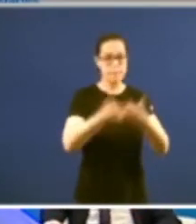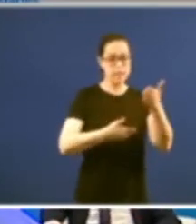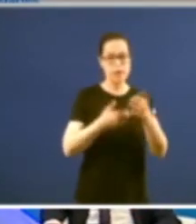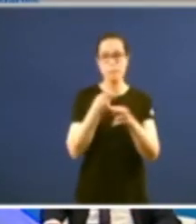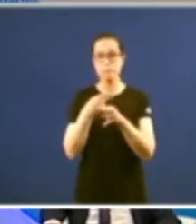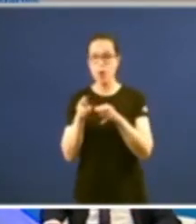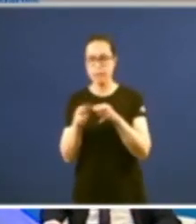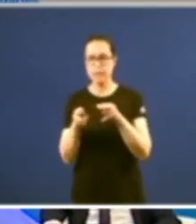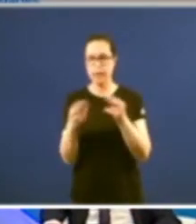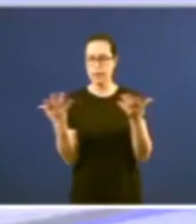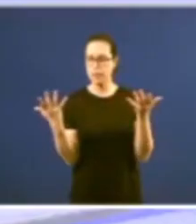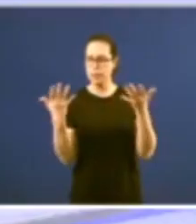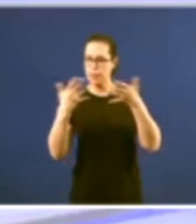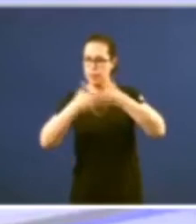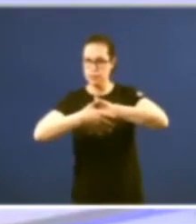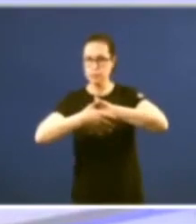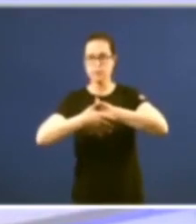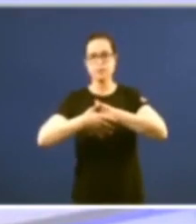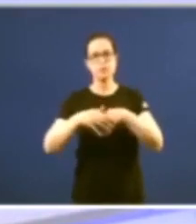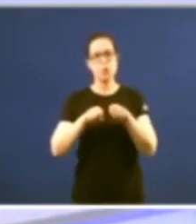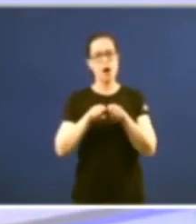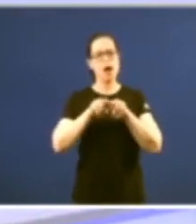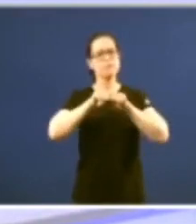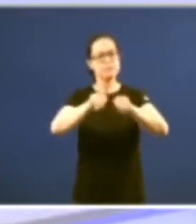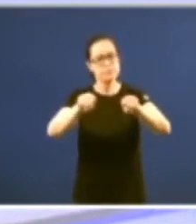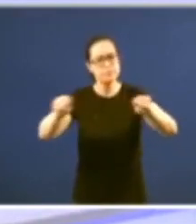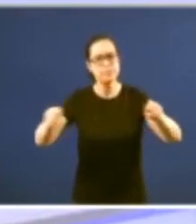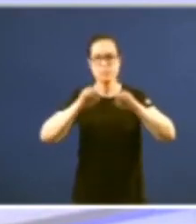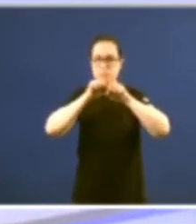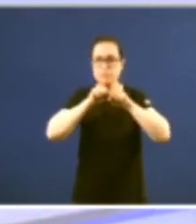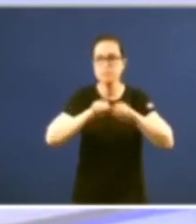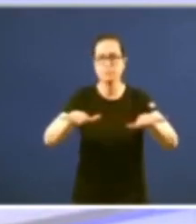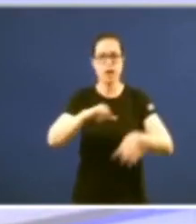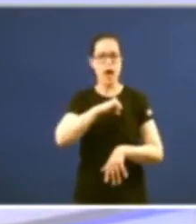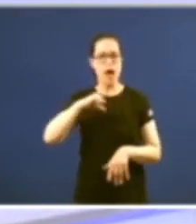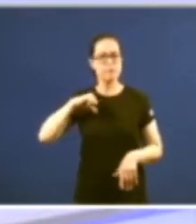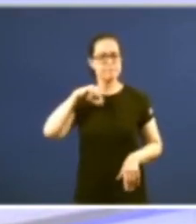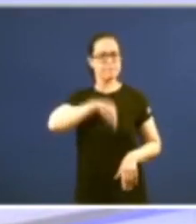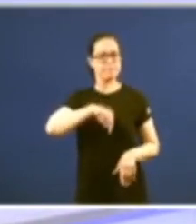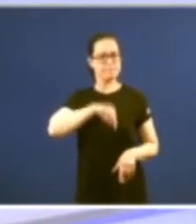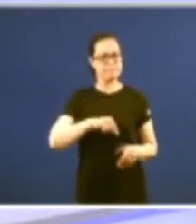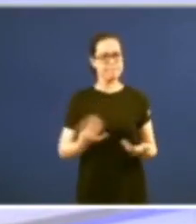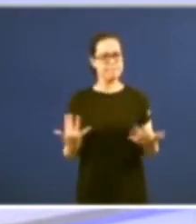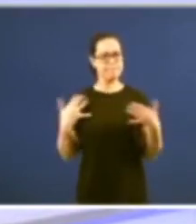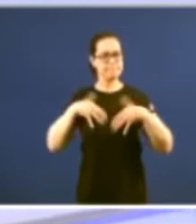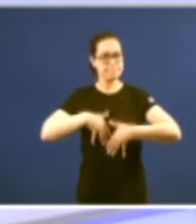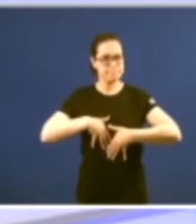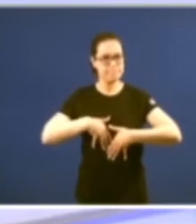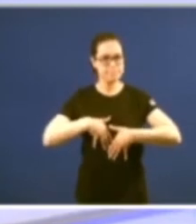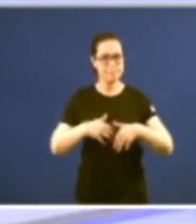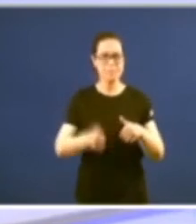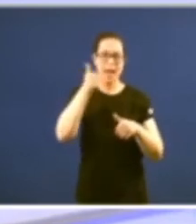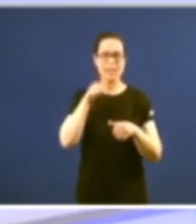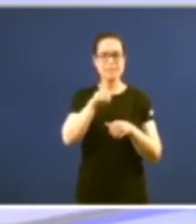houberon estimular unha inexistente vindicación autonomista máis desde un certo seguidismo que se facía en Galicia